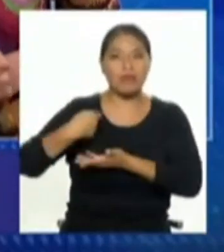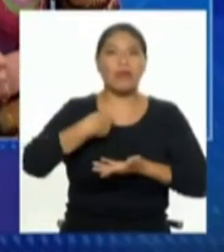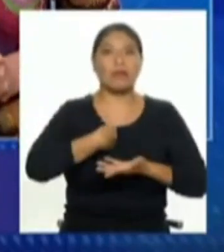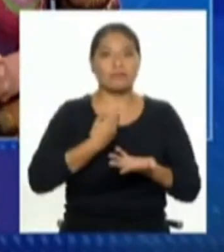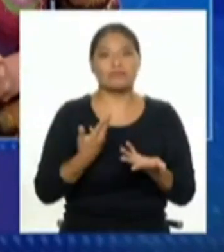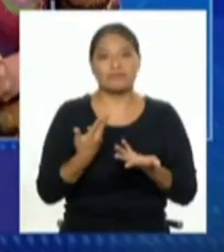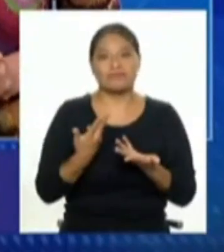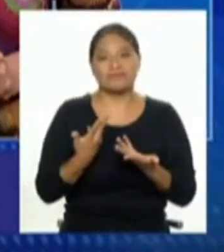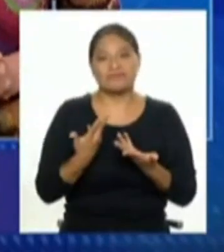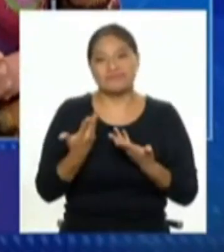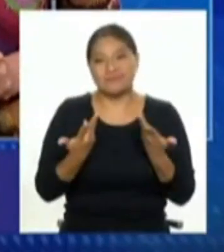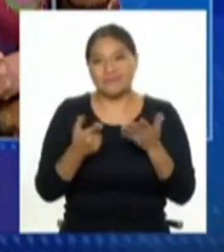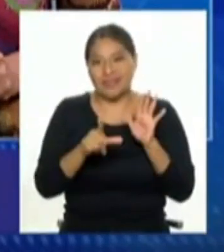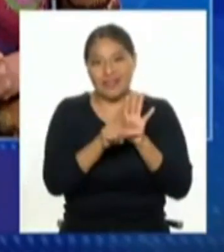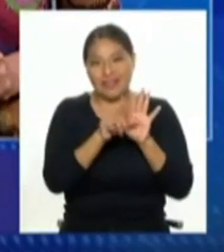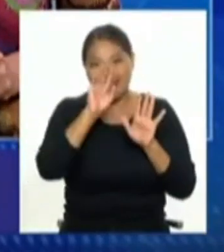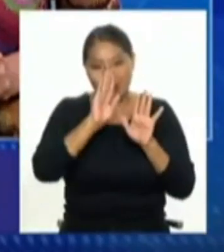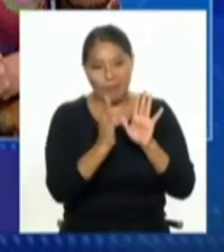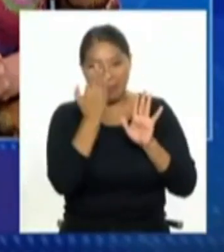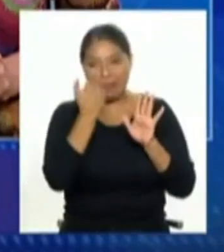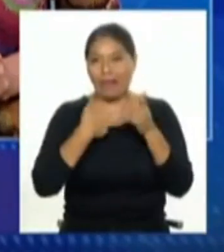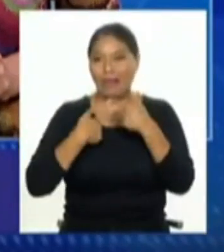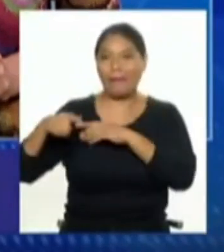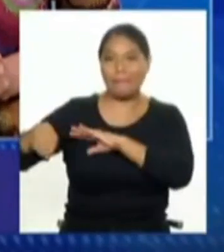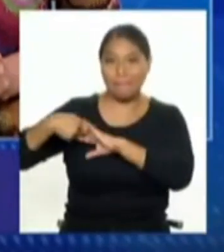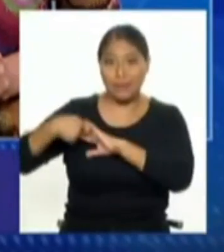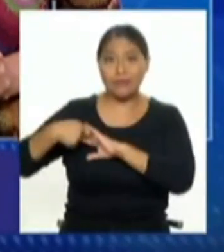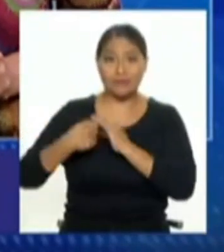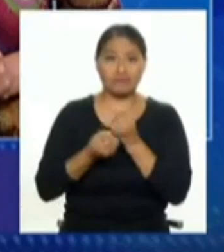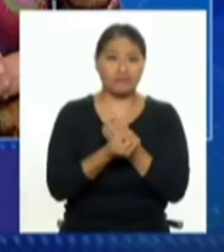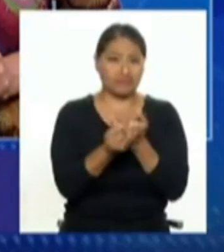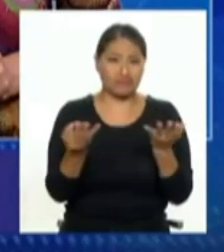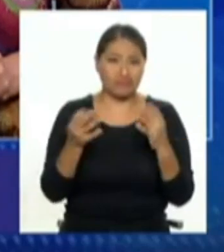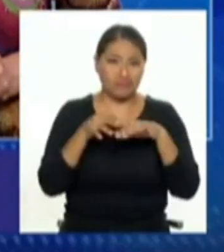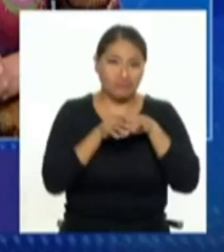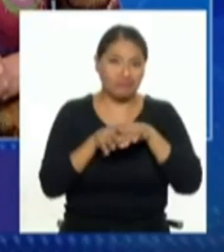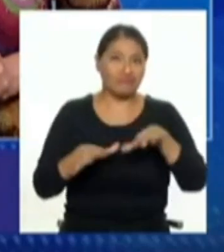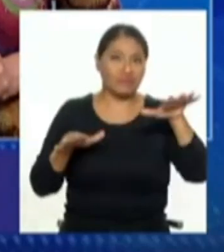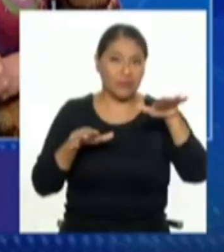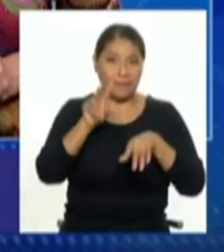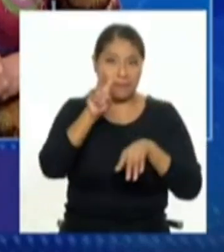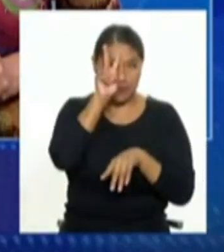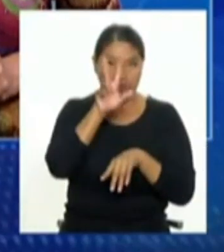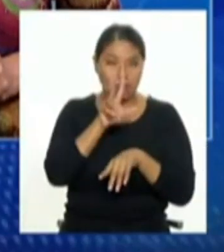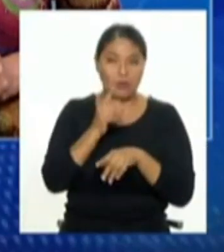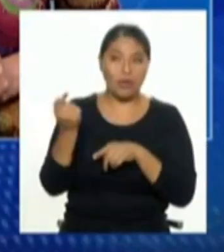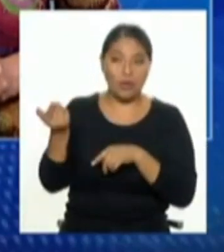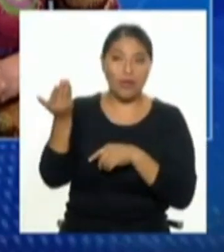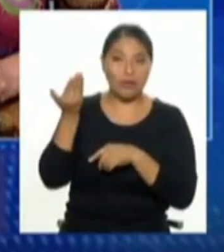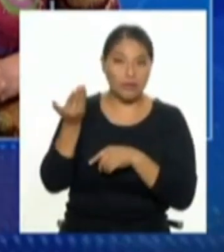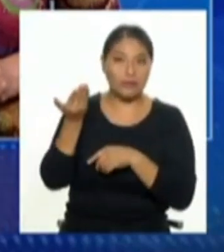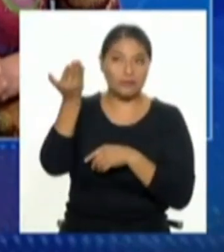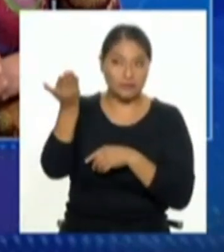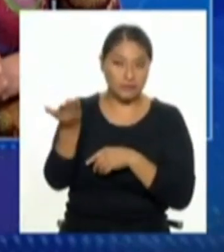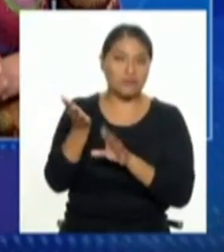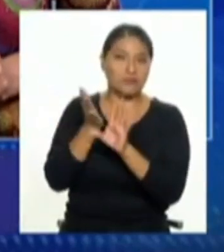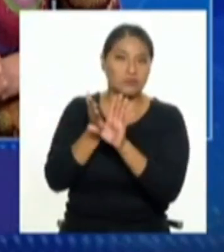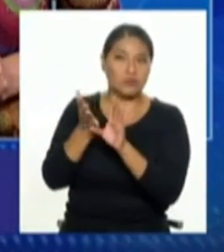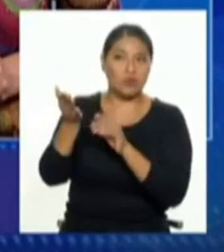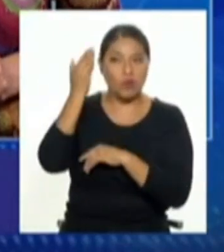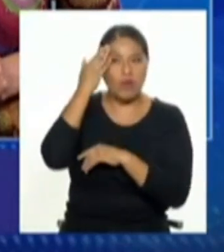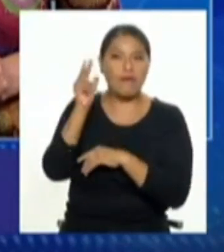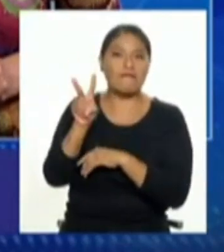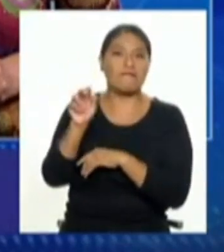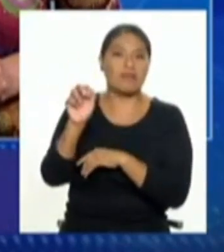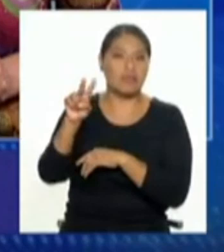sea solo ahí efectivamente. Exactamente. Entonces, pero dado que es un tema delicado, porque como bien está comentando Vanessa, si de pronto esto